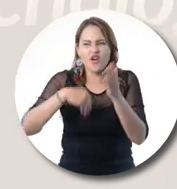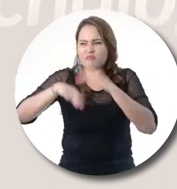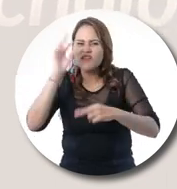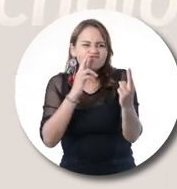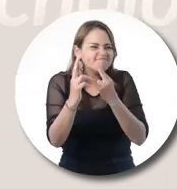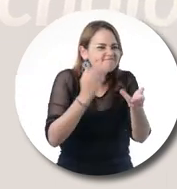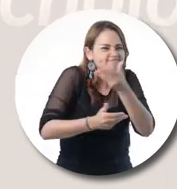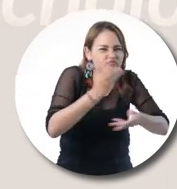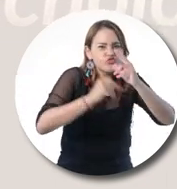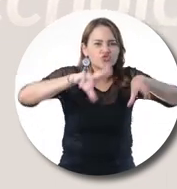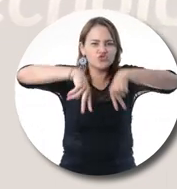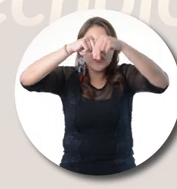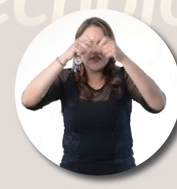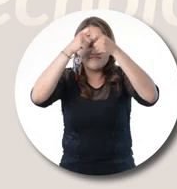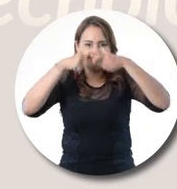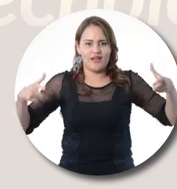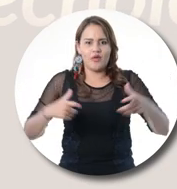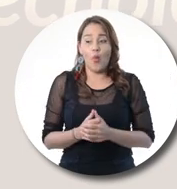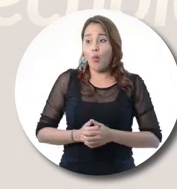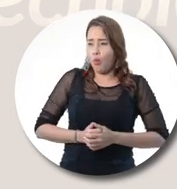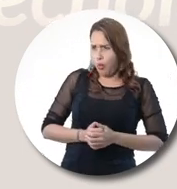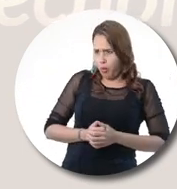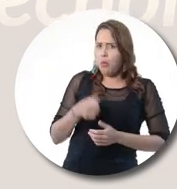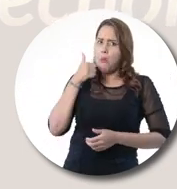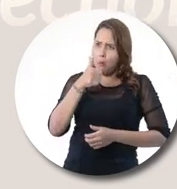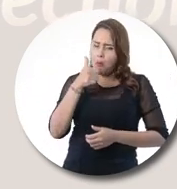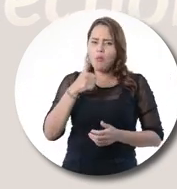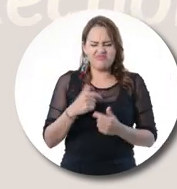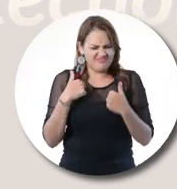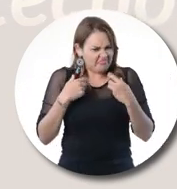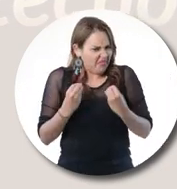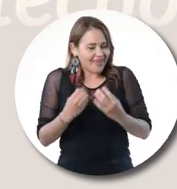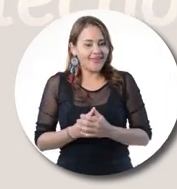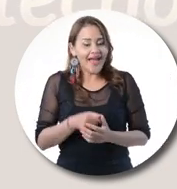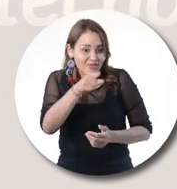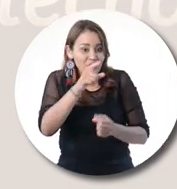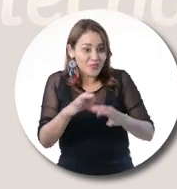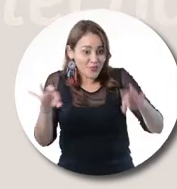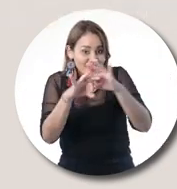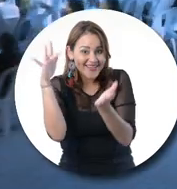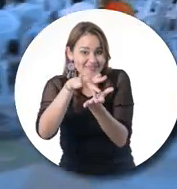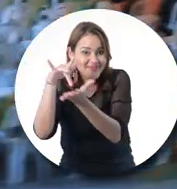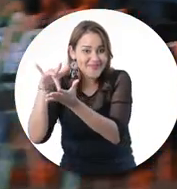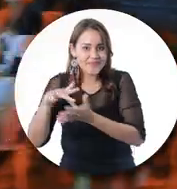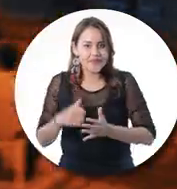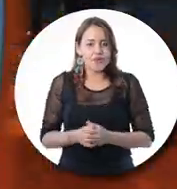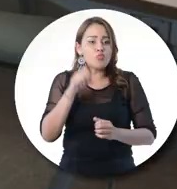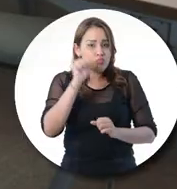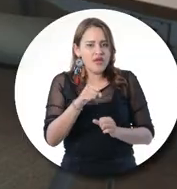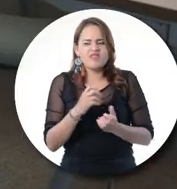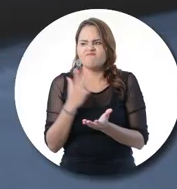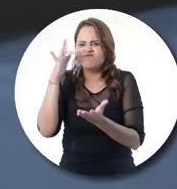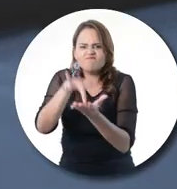cultura, valores Y las relaciones de la sociedad y el Estado Ah, eso suena muy bien ¿Pero en qué me beneficia a mí? Para que participes